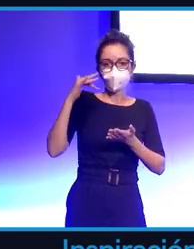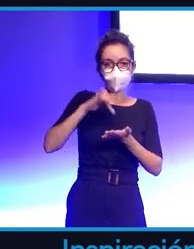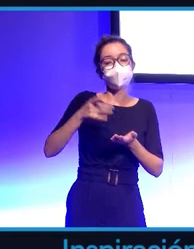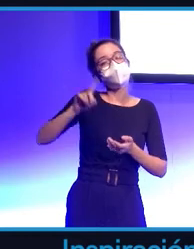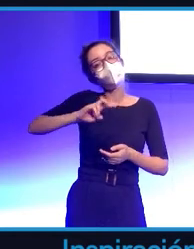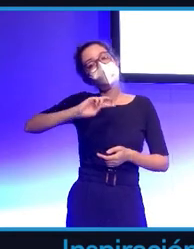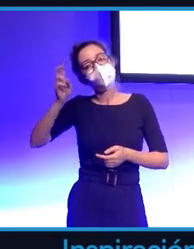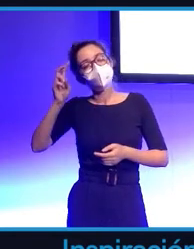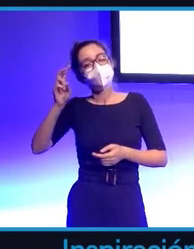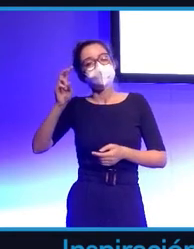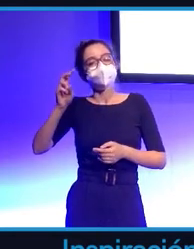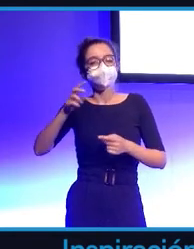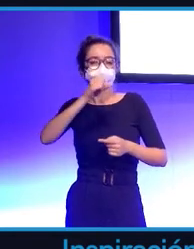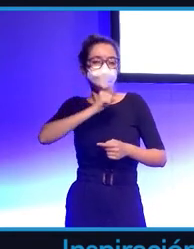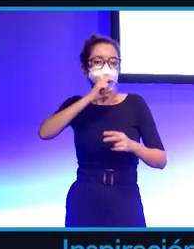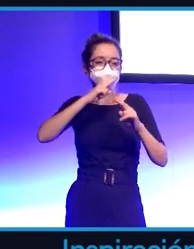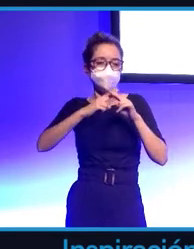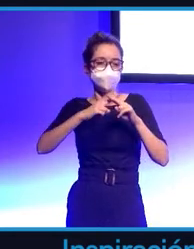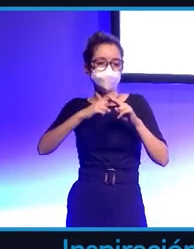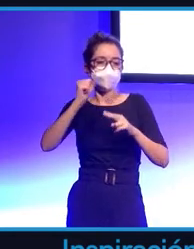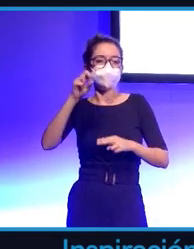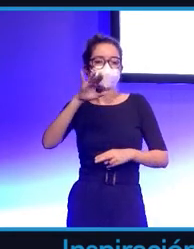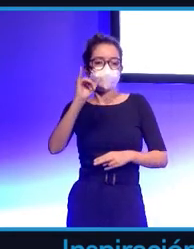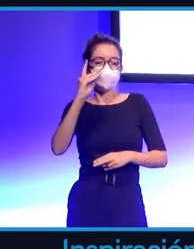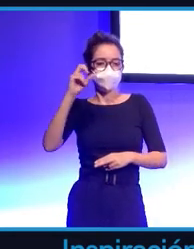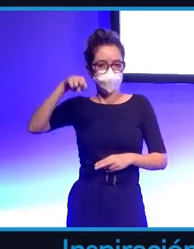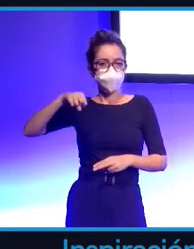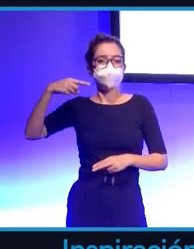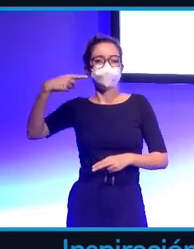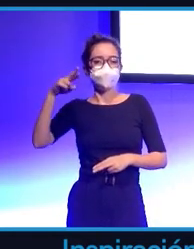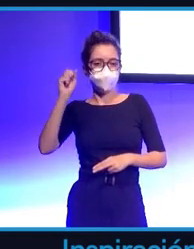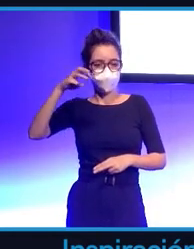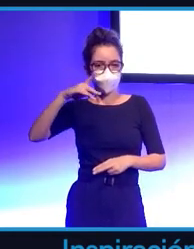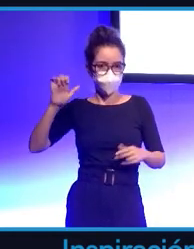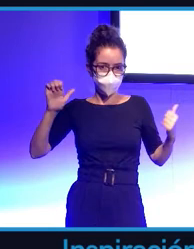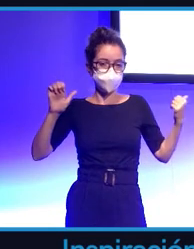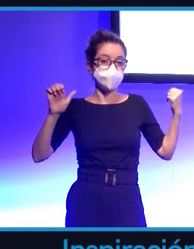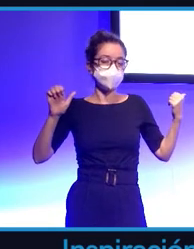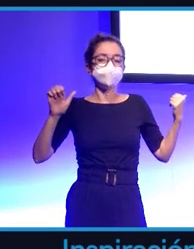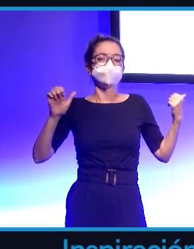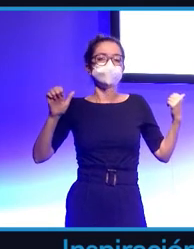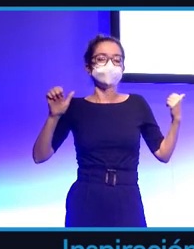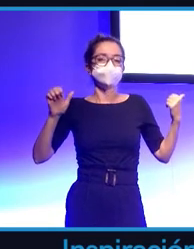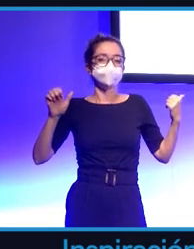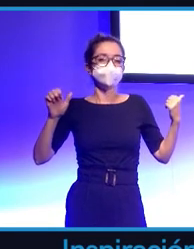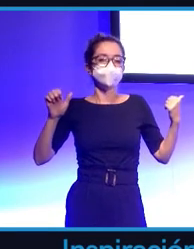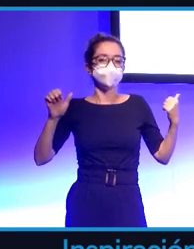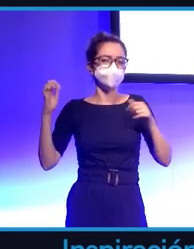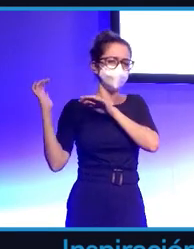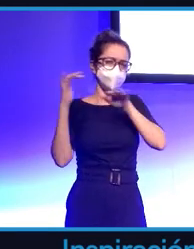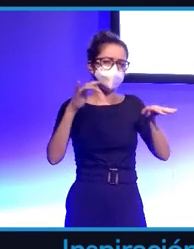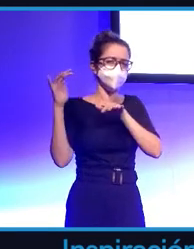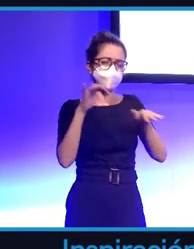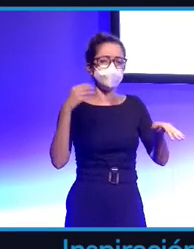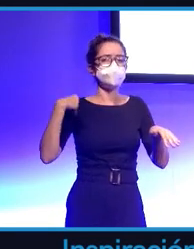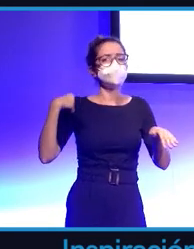de Ariana Grande, que fue hace muy poquito, la audiencia que tuvo es mucho más grande que cualquier concierto de Queen de la